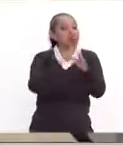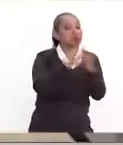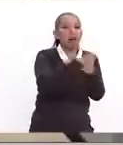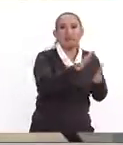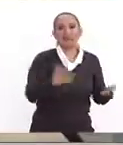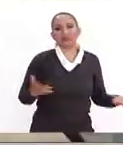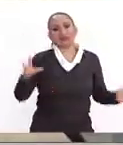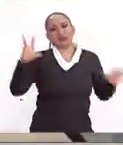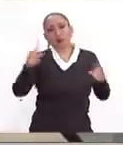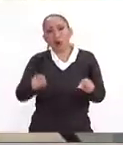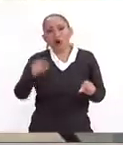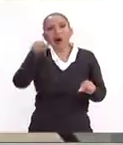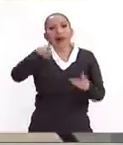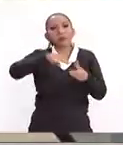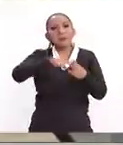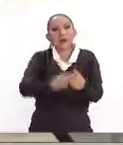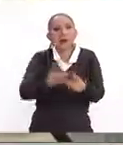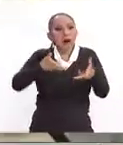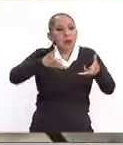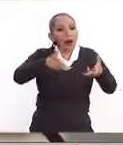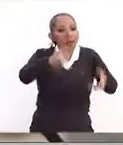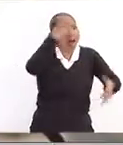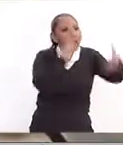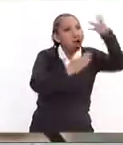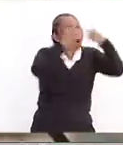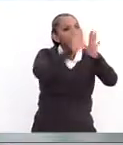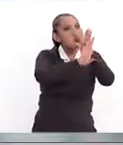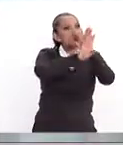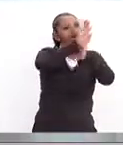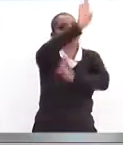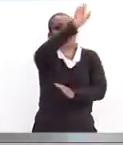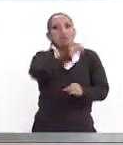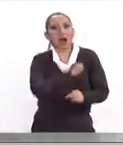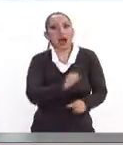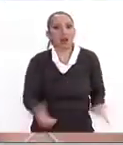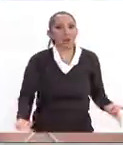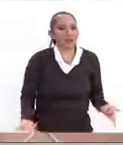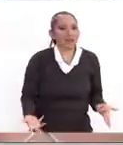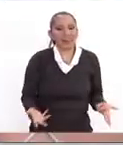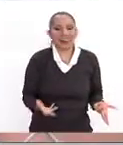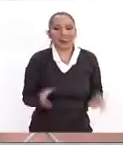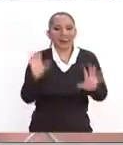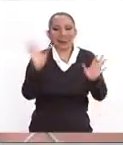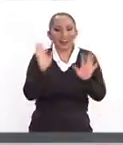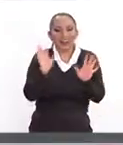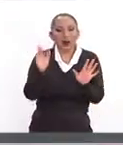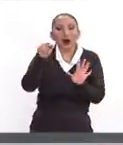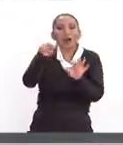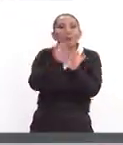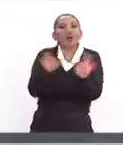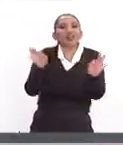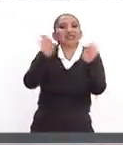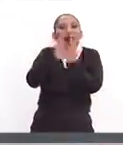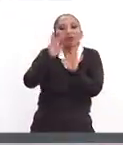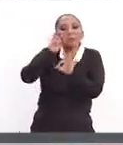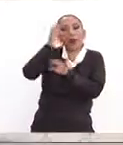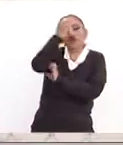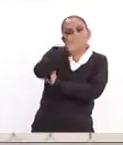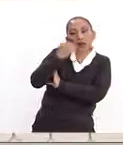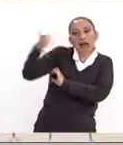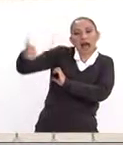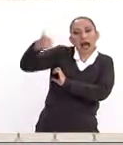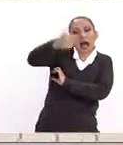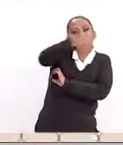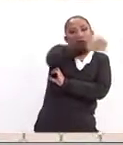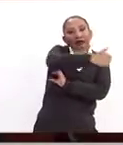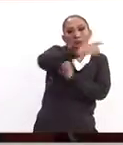libertad, es como iniciarle un camino a que siga en ascendencia delictiva, digamos. Entonces, bueno, lo importante es poder valorar cada